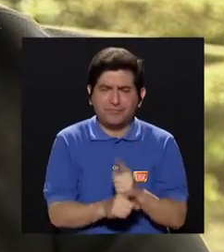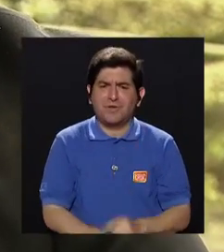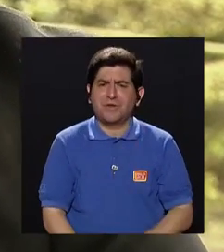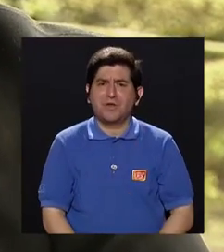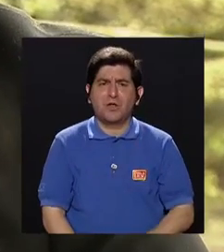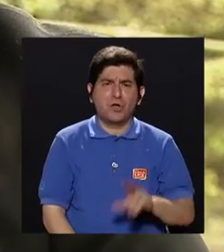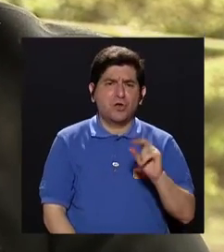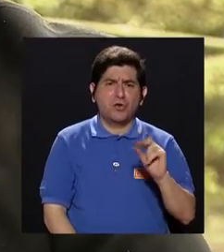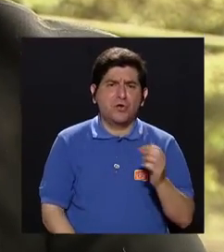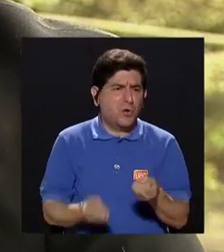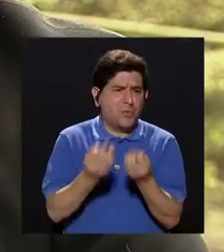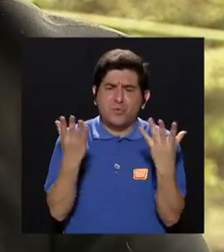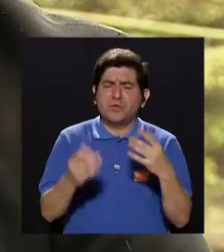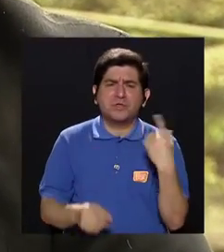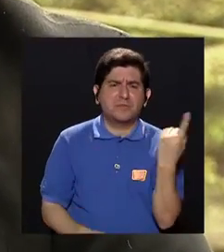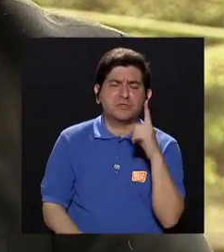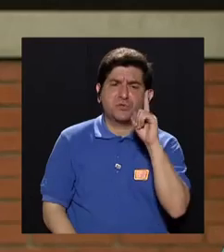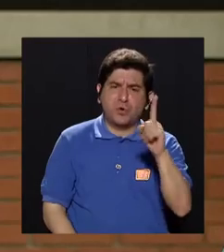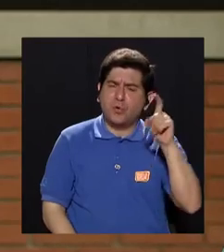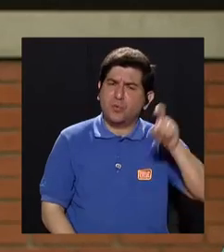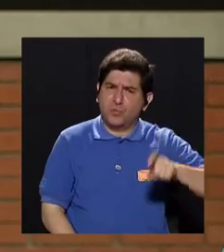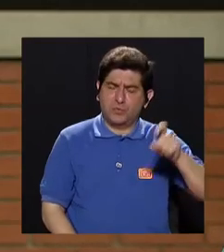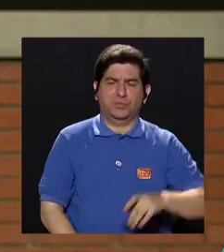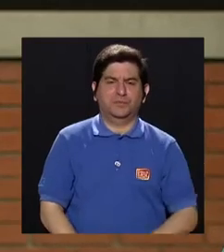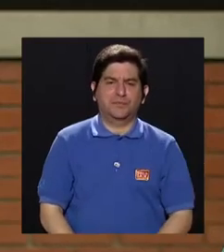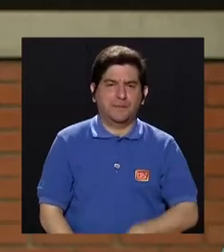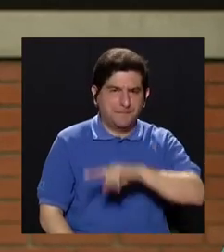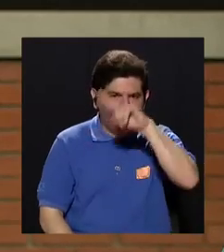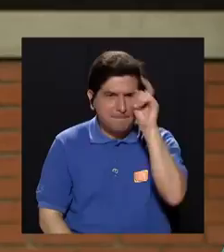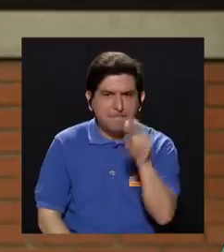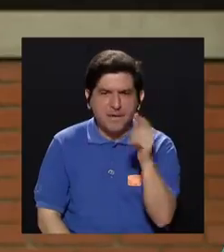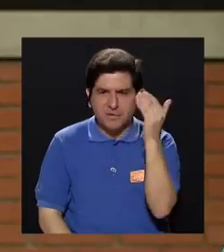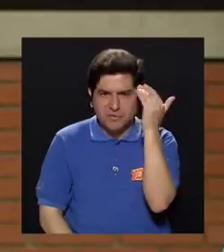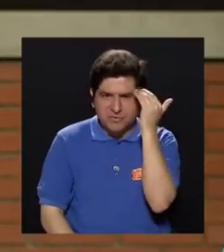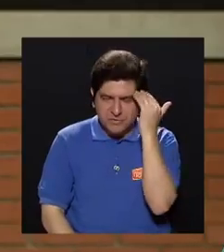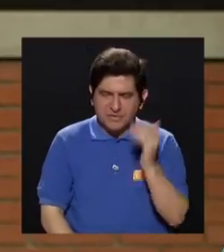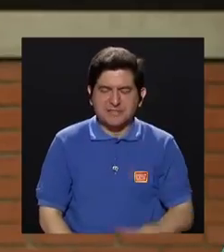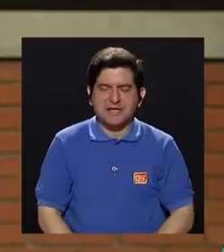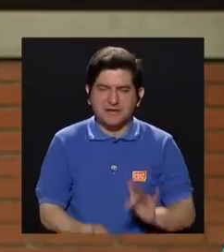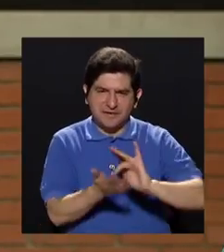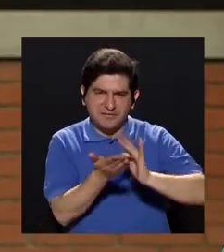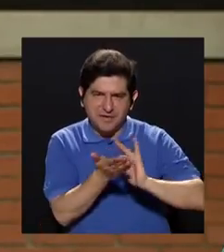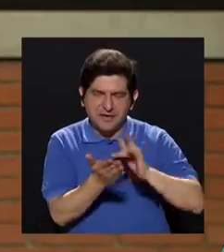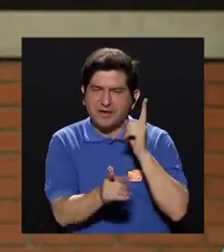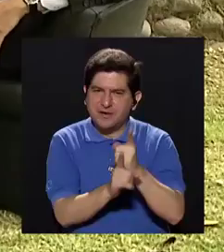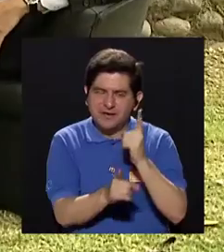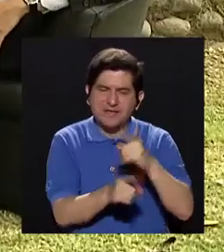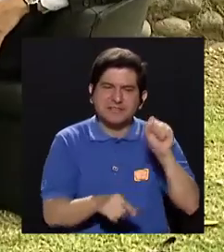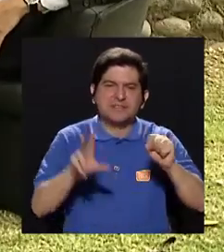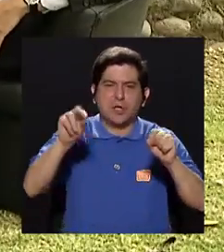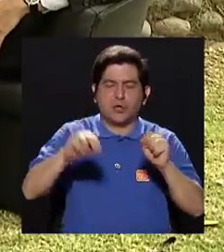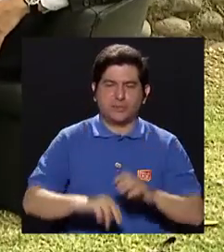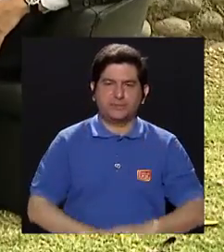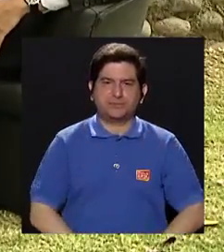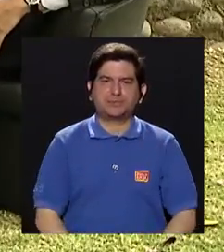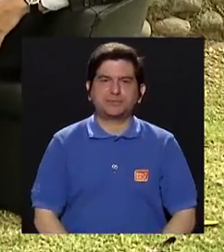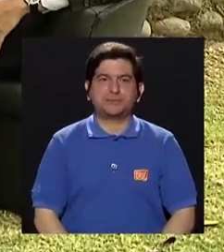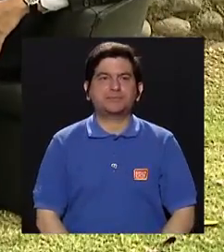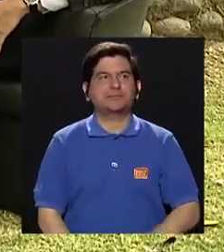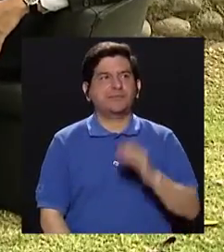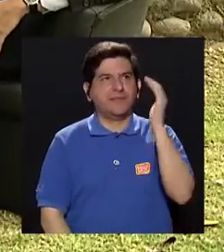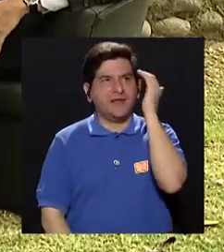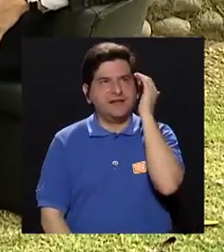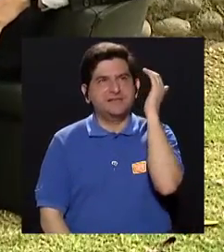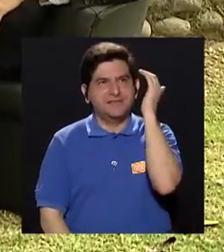sino uno que le resuelva. De hecho, esa es una pregunta, ¿cómo saber si la cantidad de medicamentos es adecuada o no? Sí, ¿cómo saber